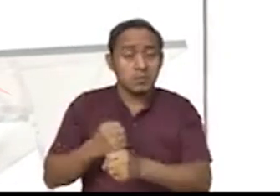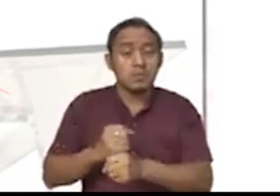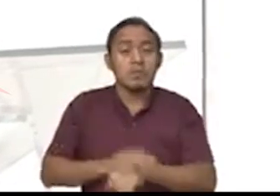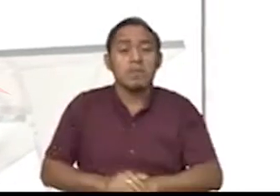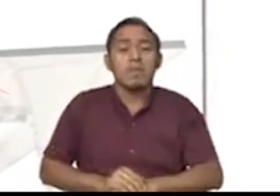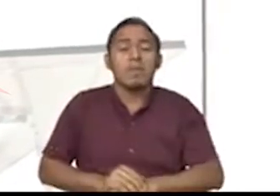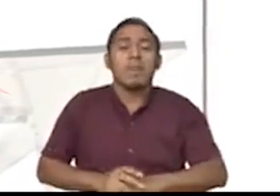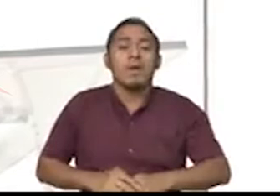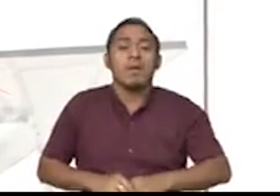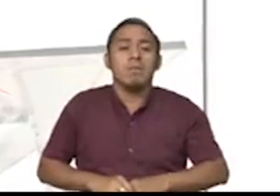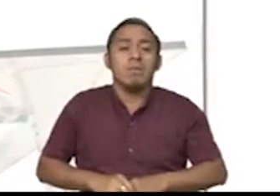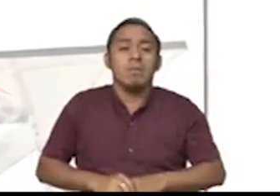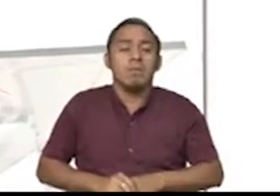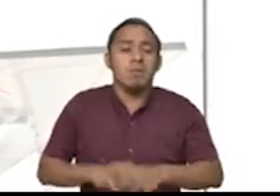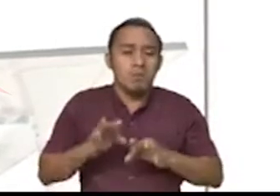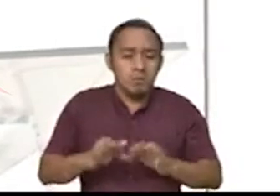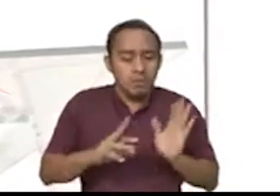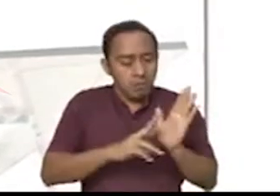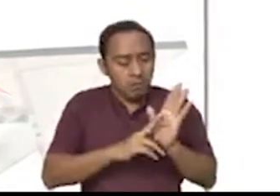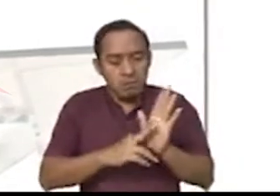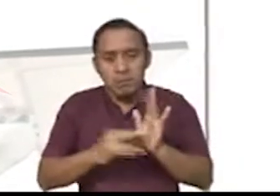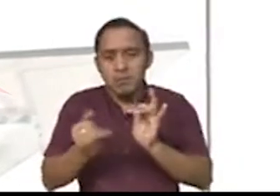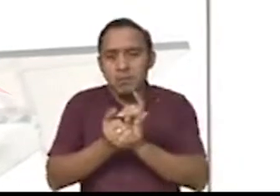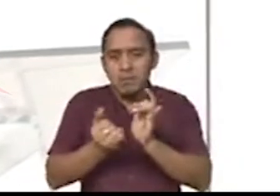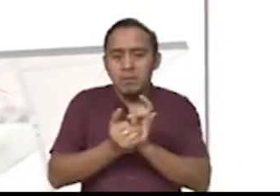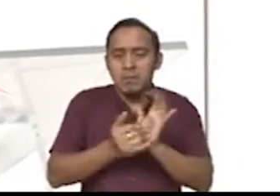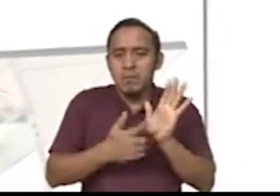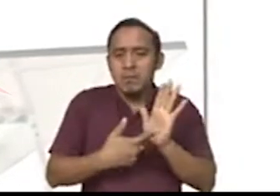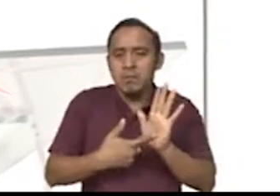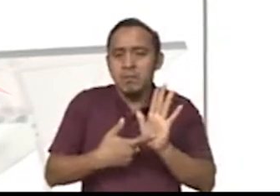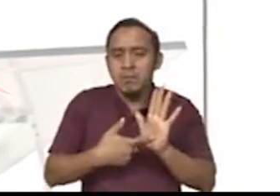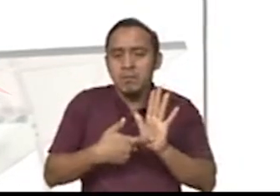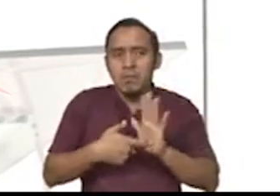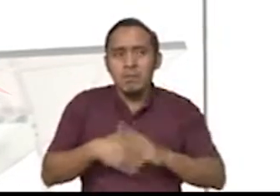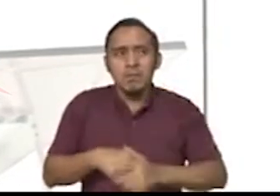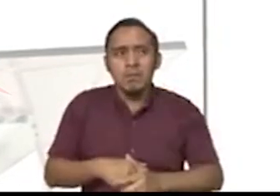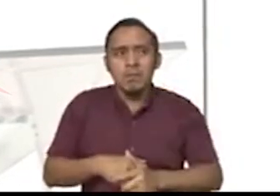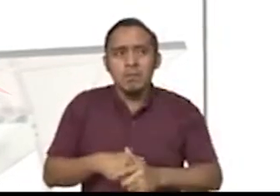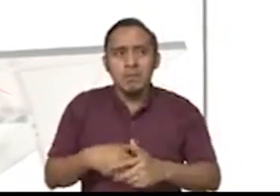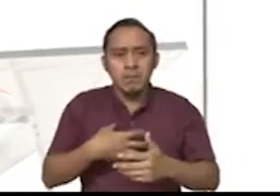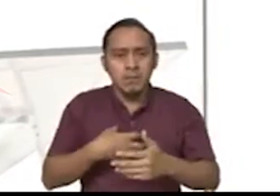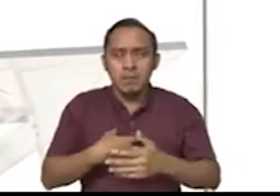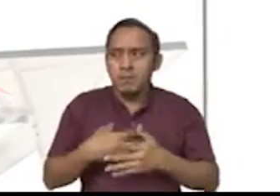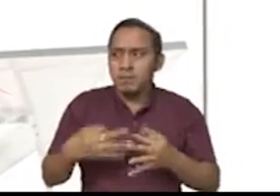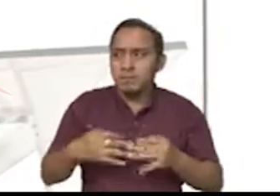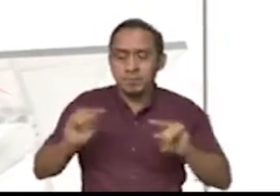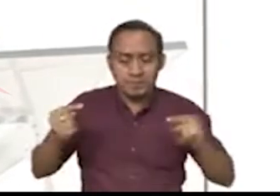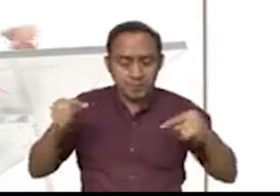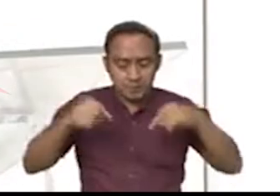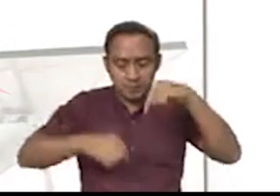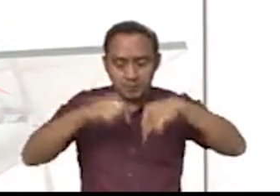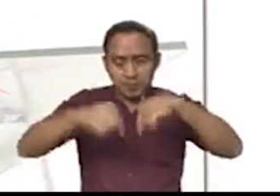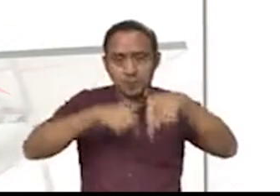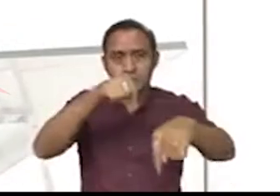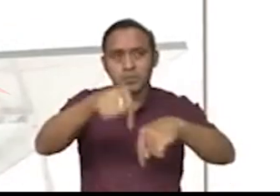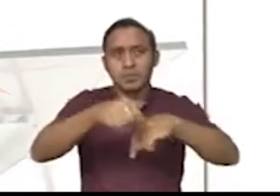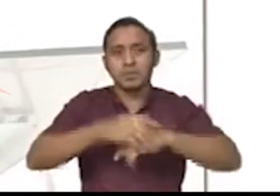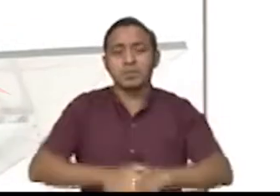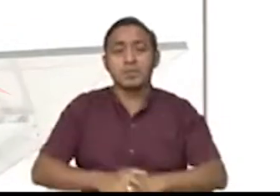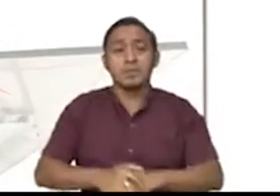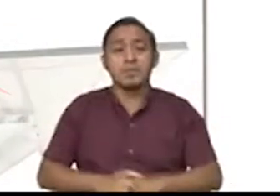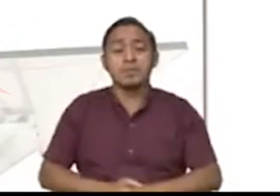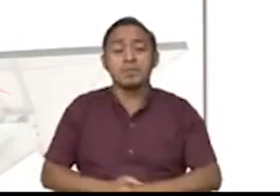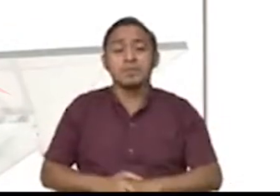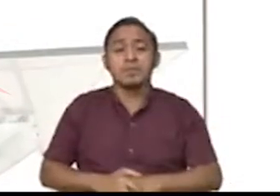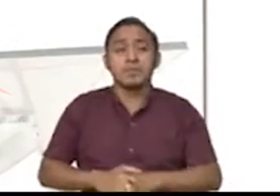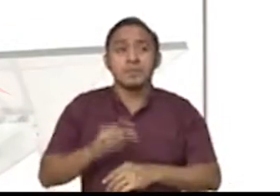los avances en la infraestructura vial en Nicaragua, donde destacan una vinculación entre 15 departamentos y las dos regiones